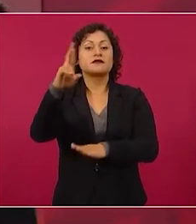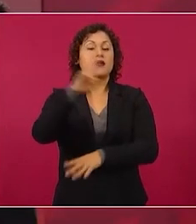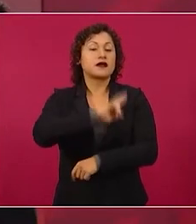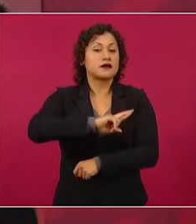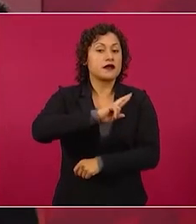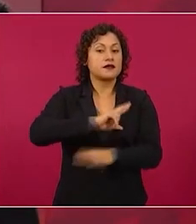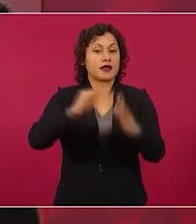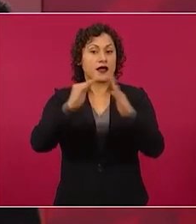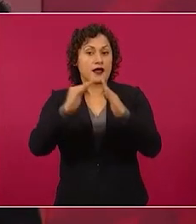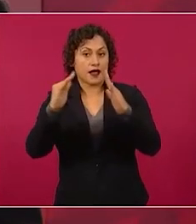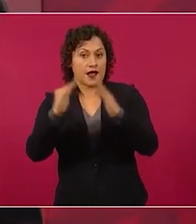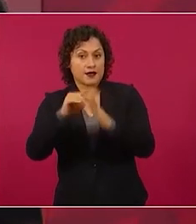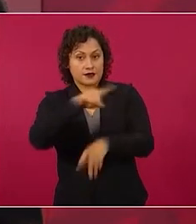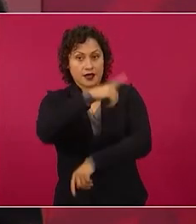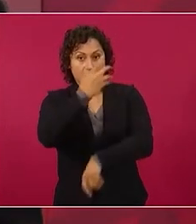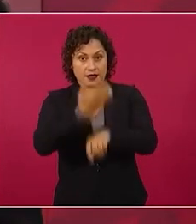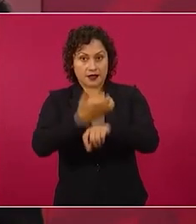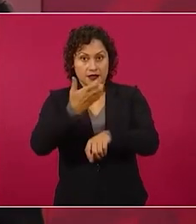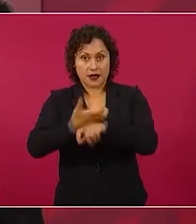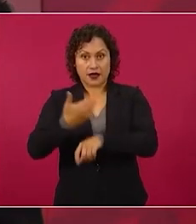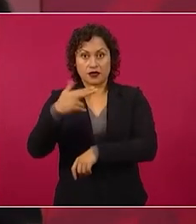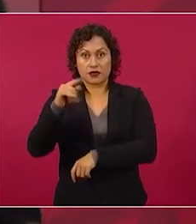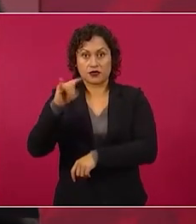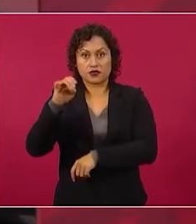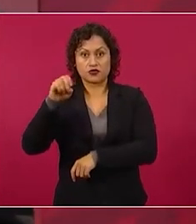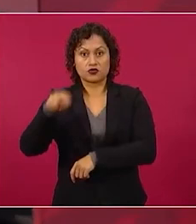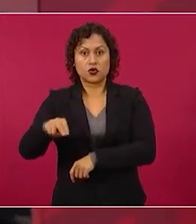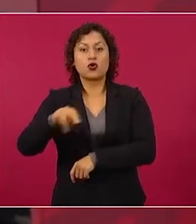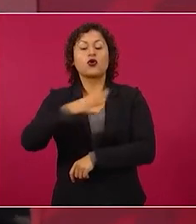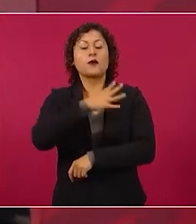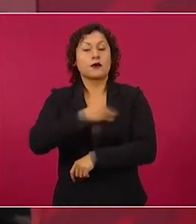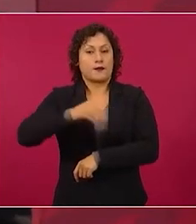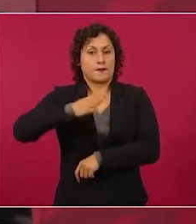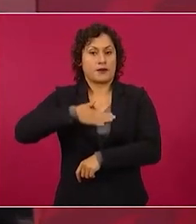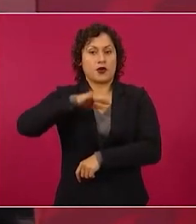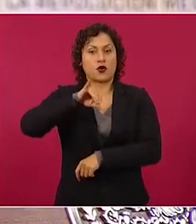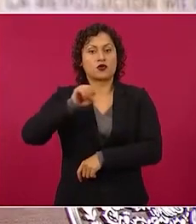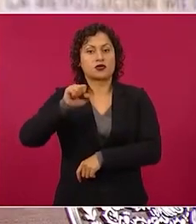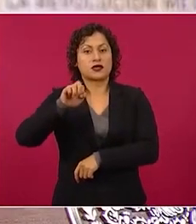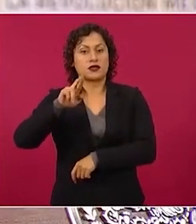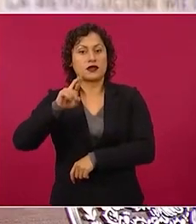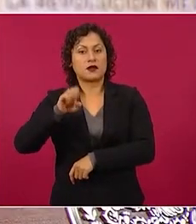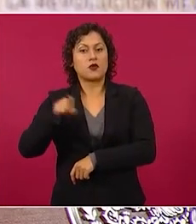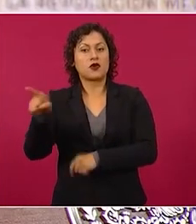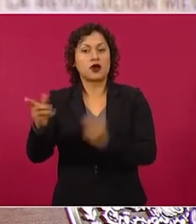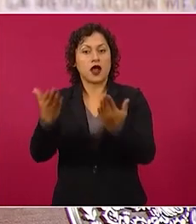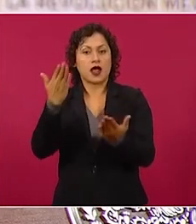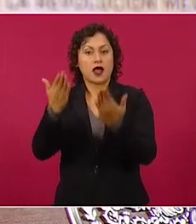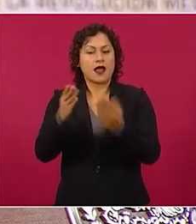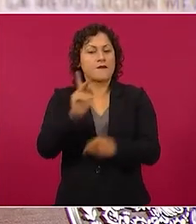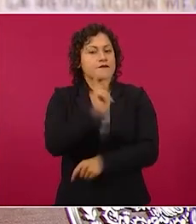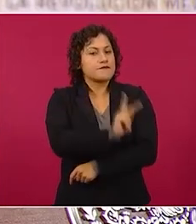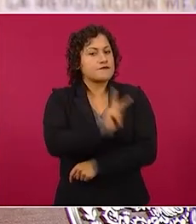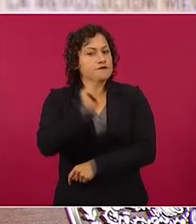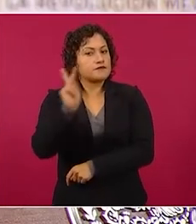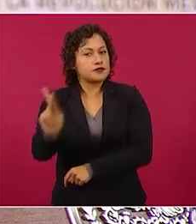José Ramón, su esposa, llegó a decir que era el equivalente a la casa blanca